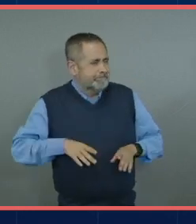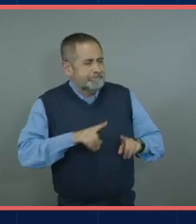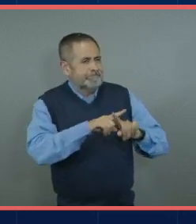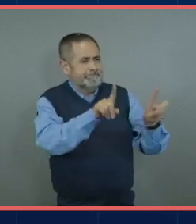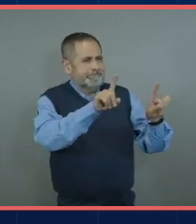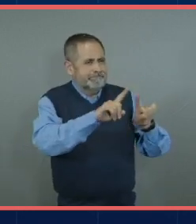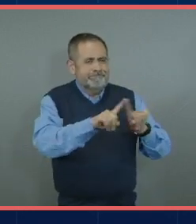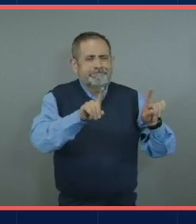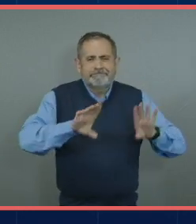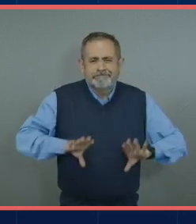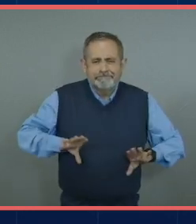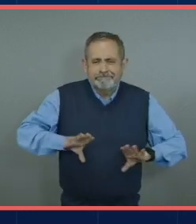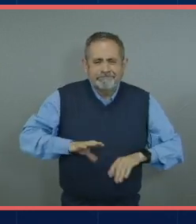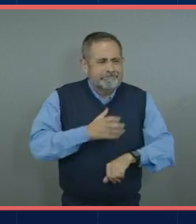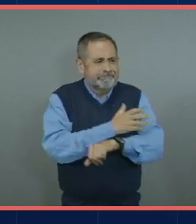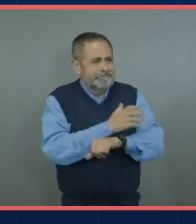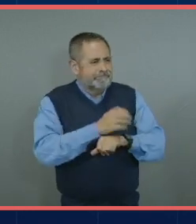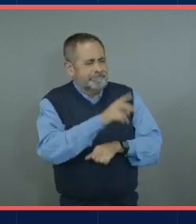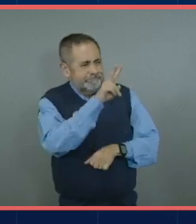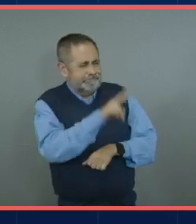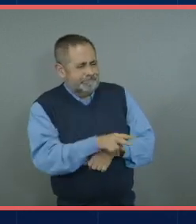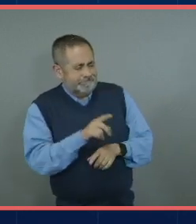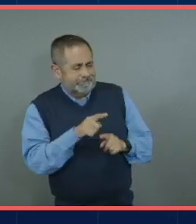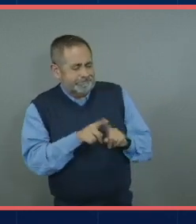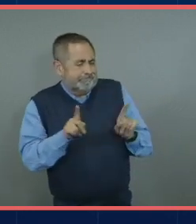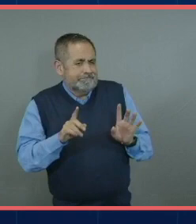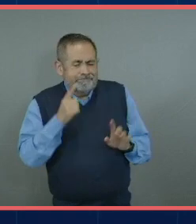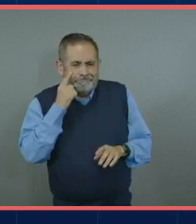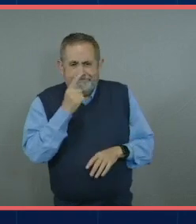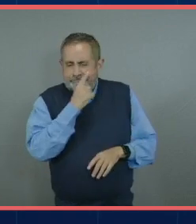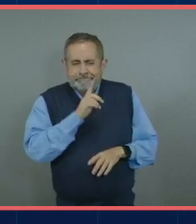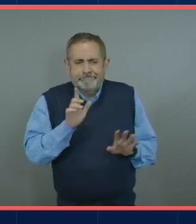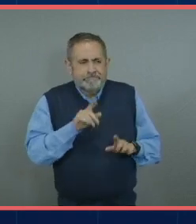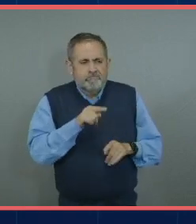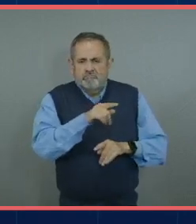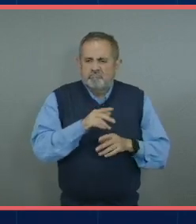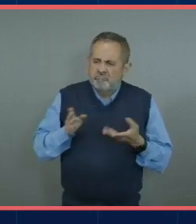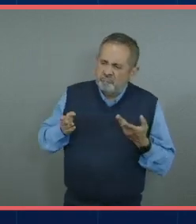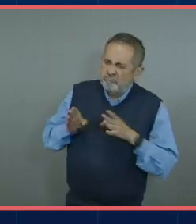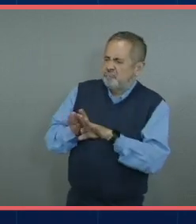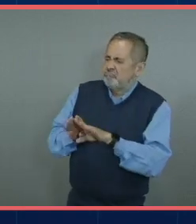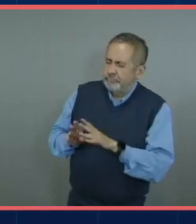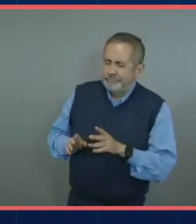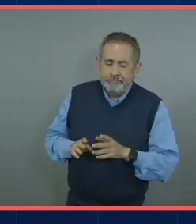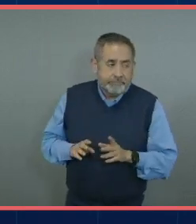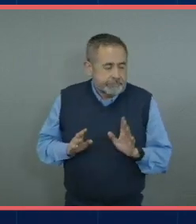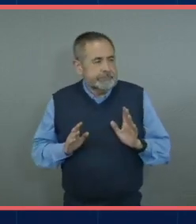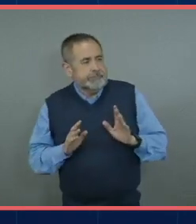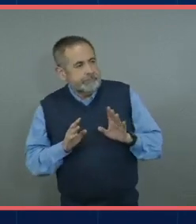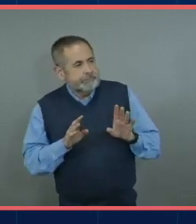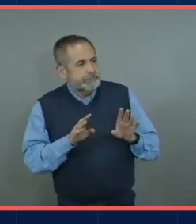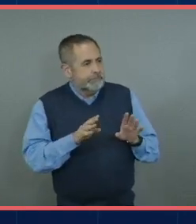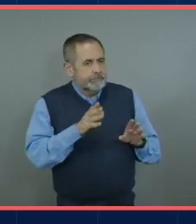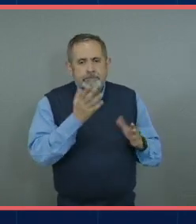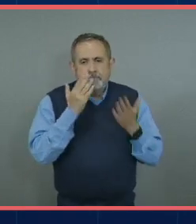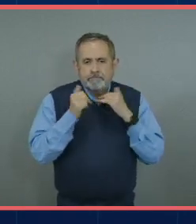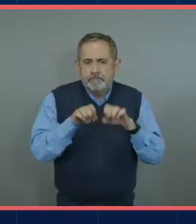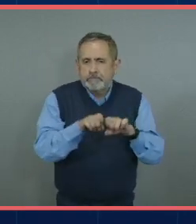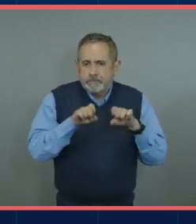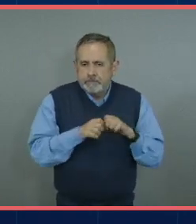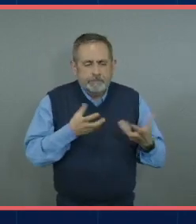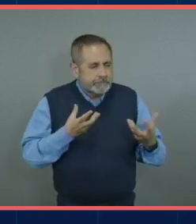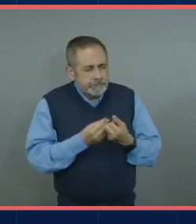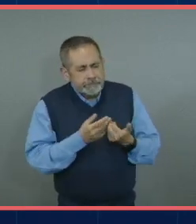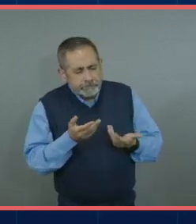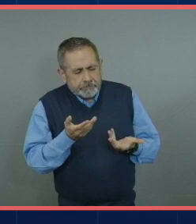con compañeros que no siempre tienen la disponibilidad o apertura para hacer equipo hacer sinergia con